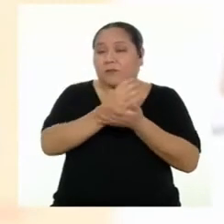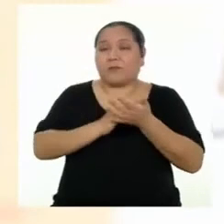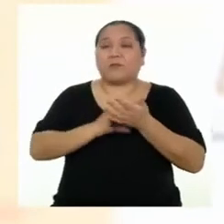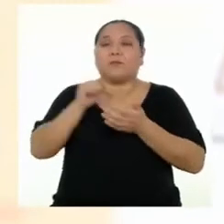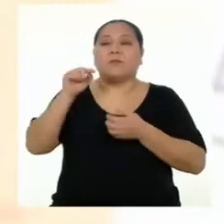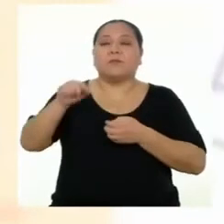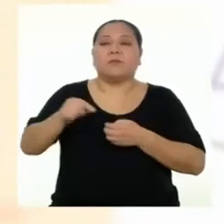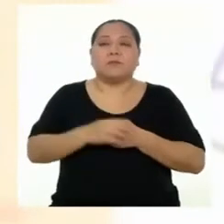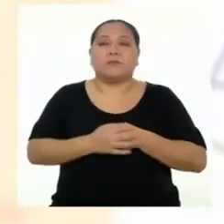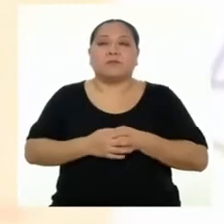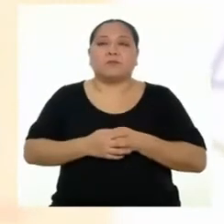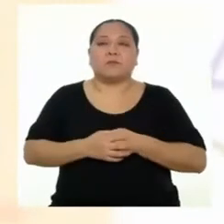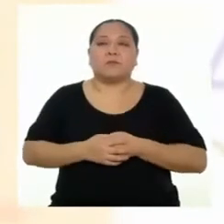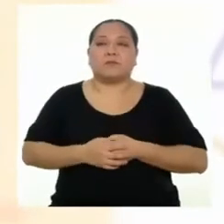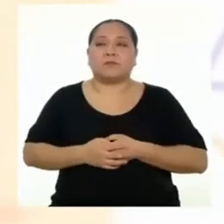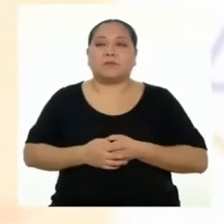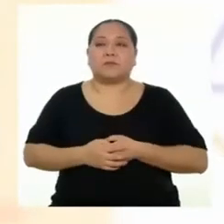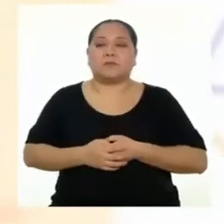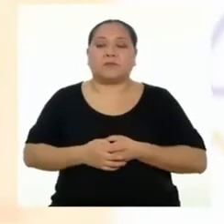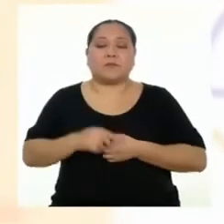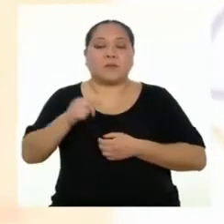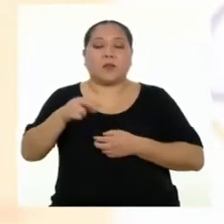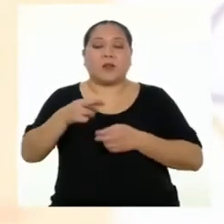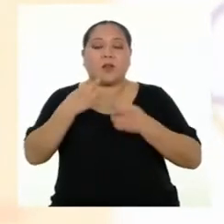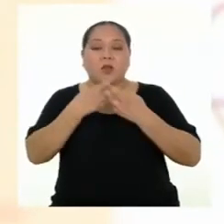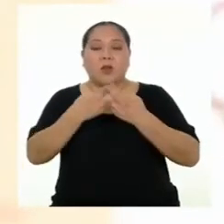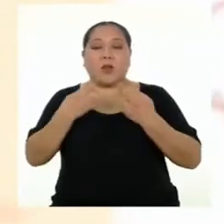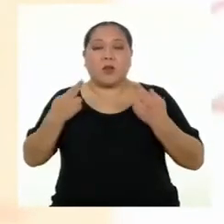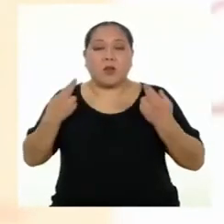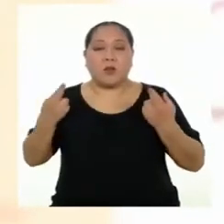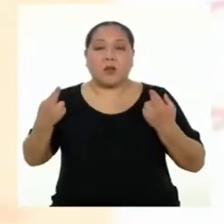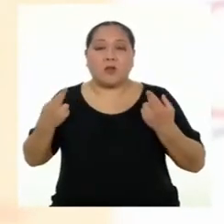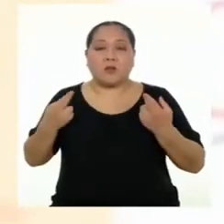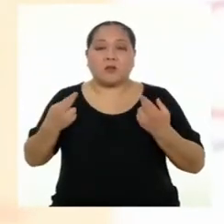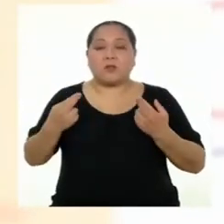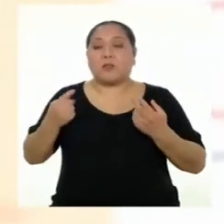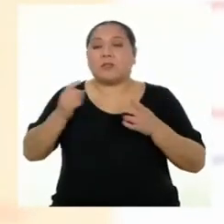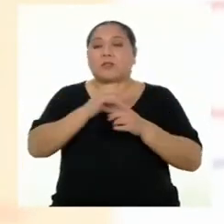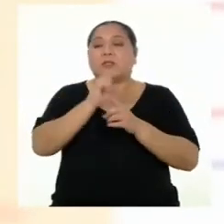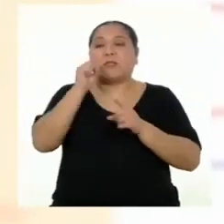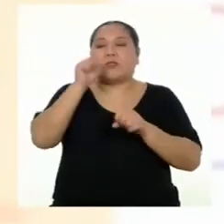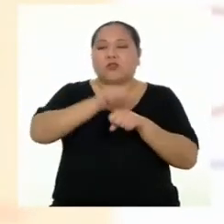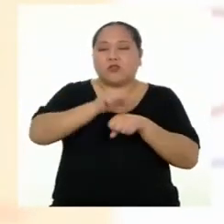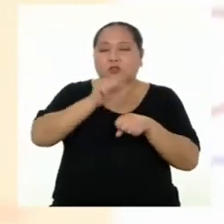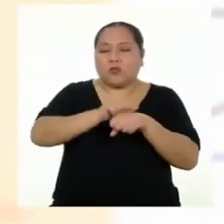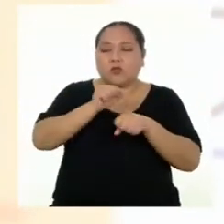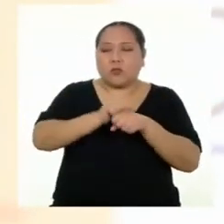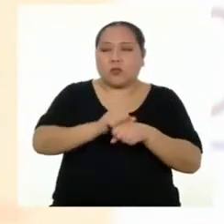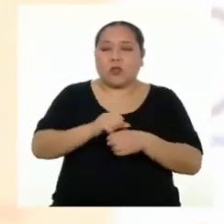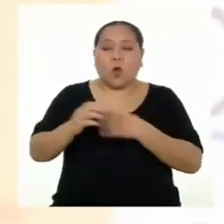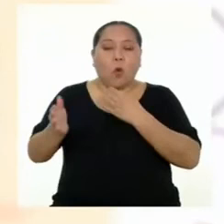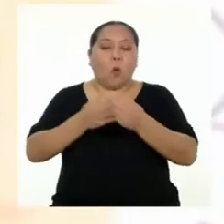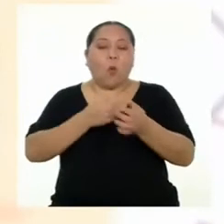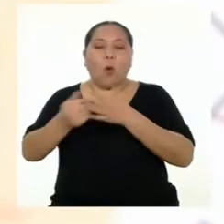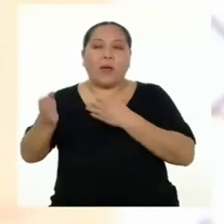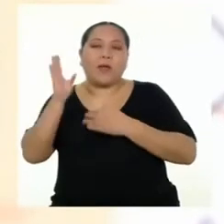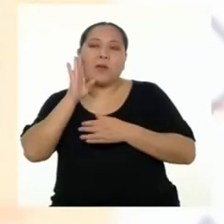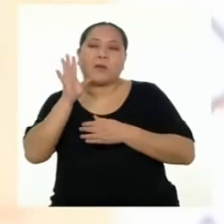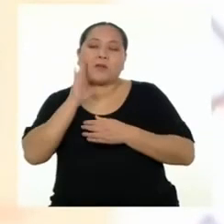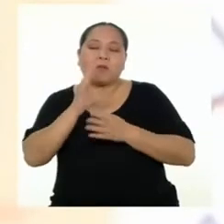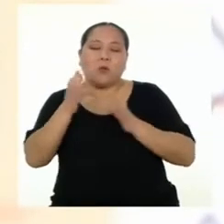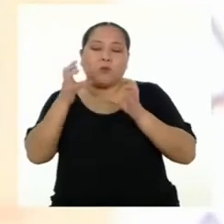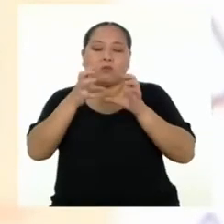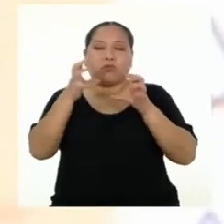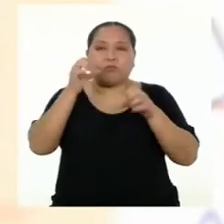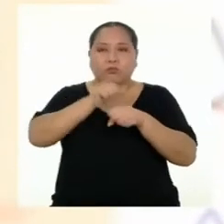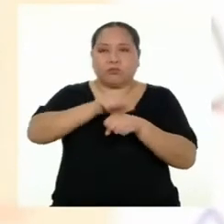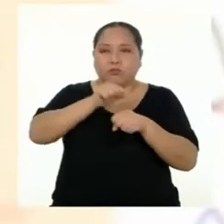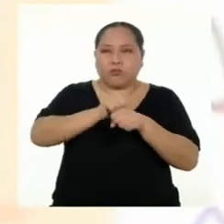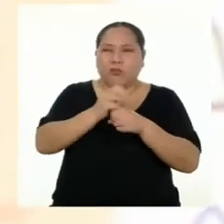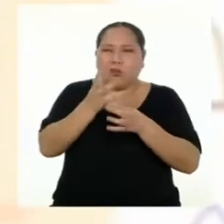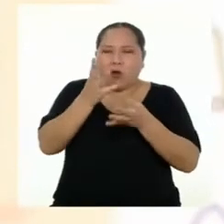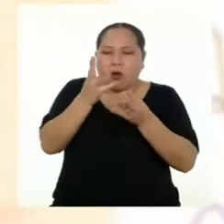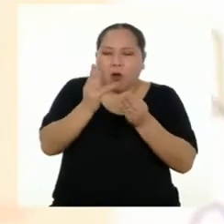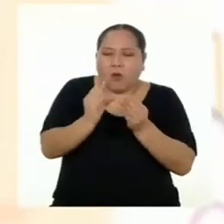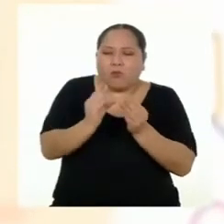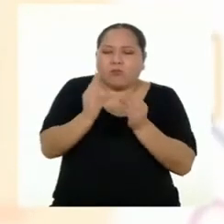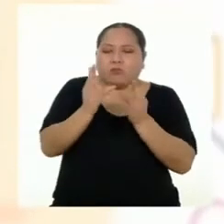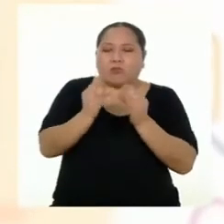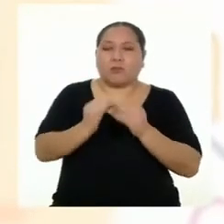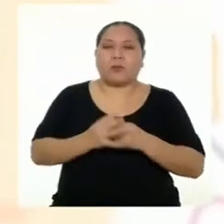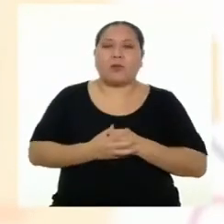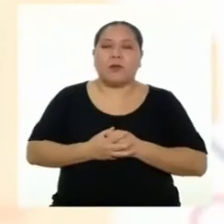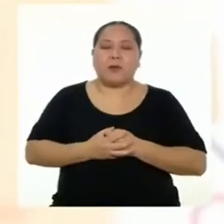su disposición final. Los residuos sólidos incluyen todo residuo o desecho en fase sólida o semisólida.